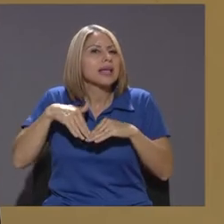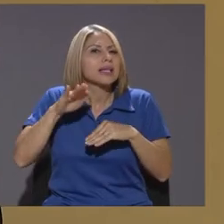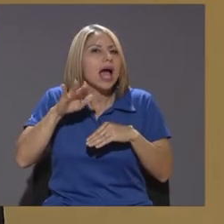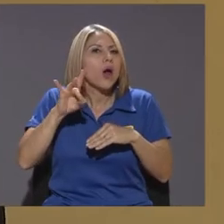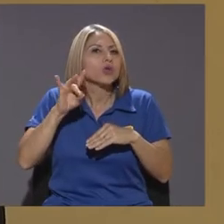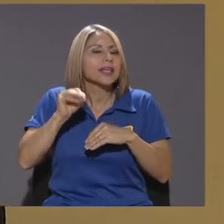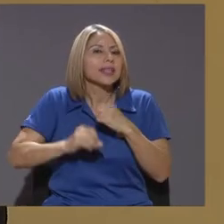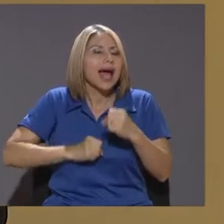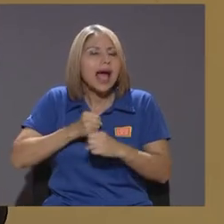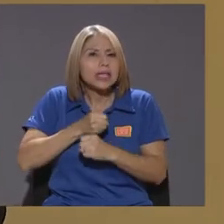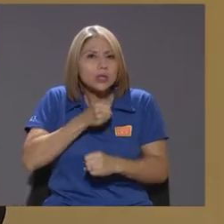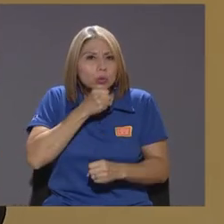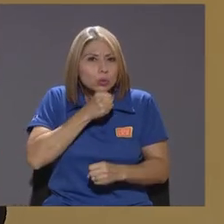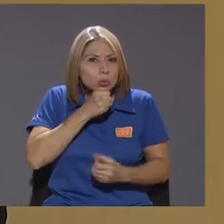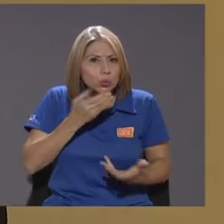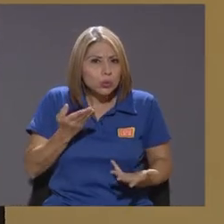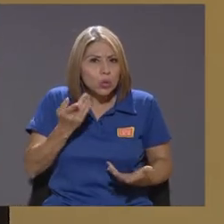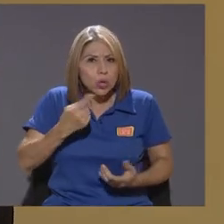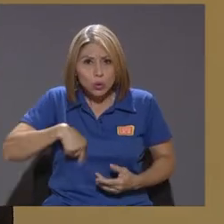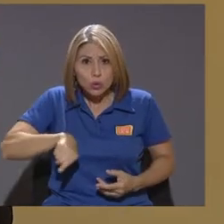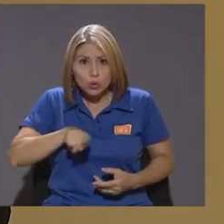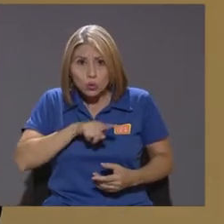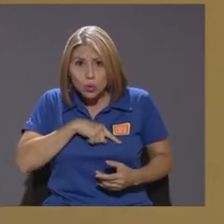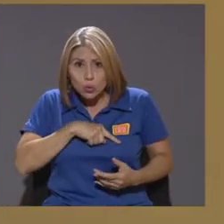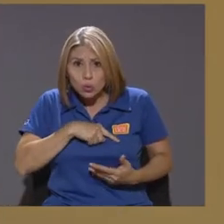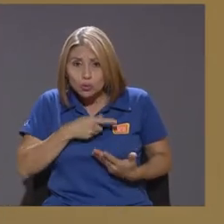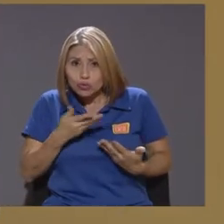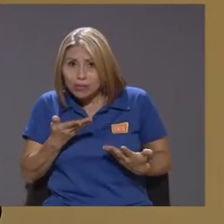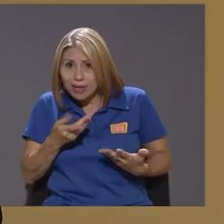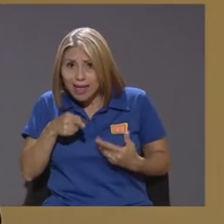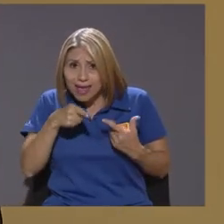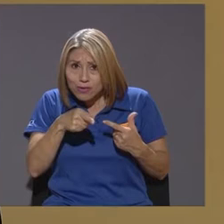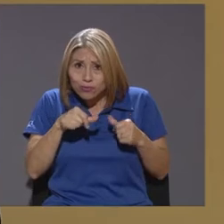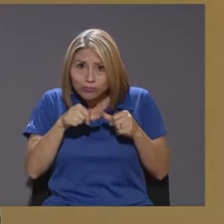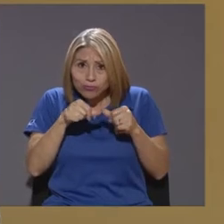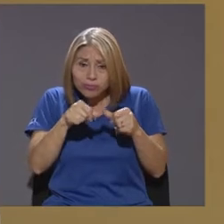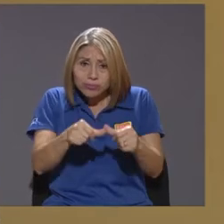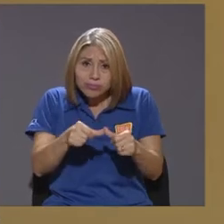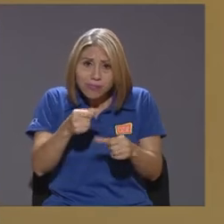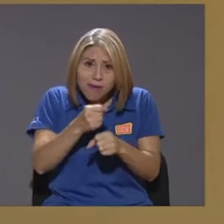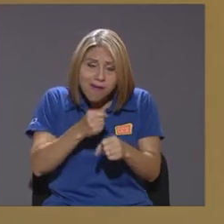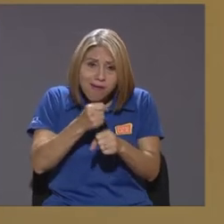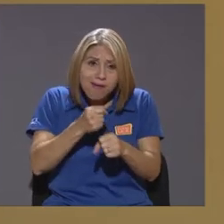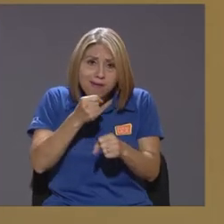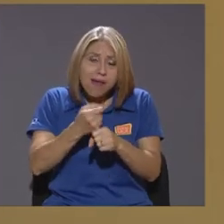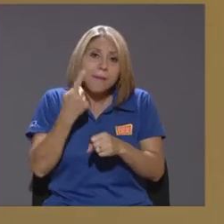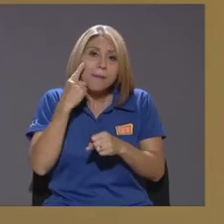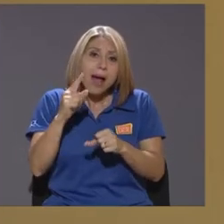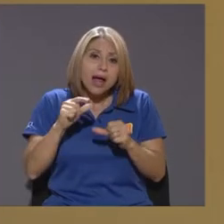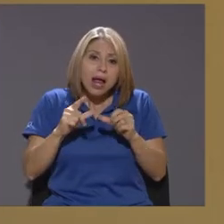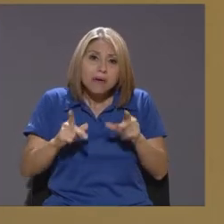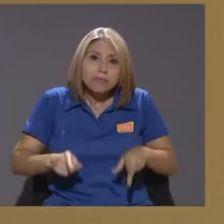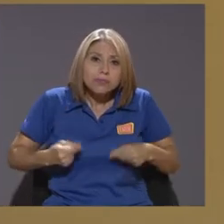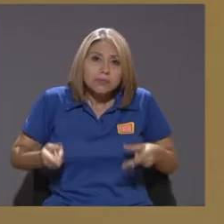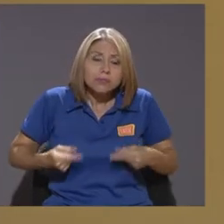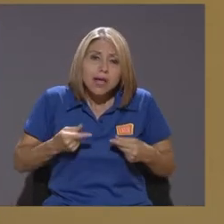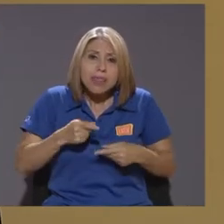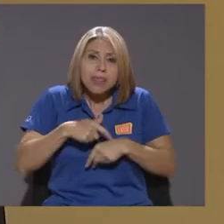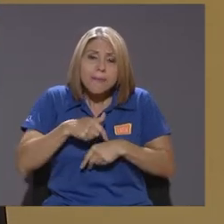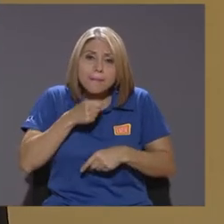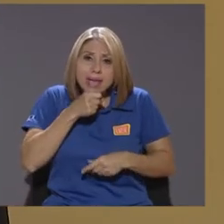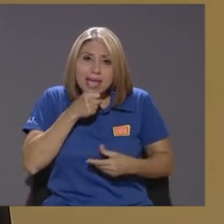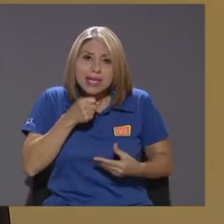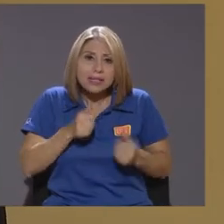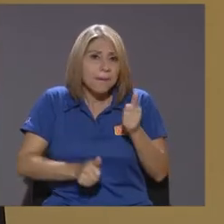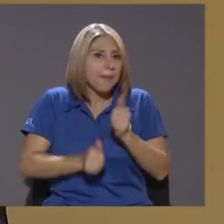sea estamos en capacidad para que esas personas sigan generando ingresos suficientes para mantener sus gastos en vejez y la realidad es que una mayoría